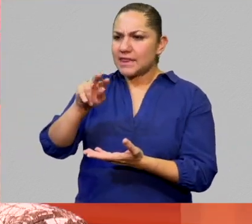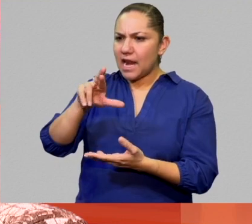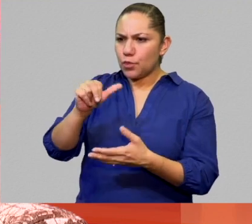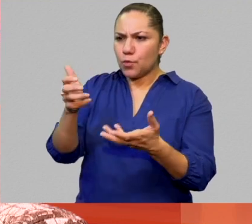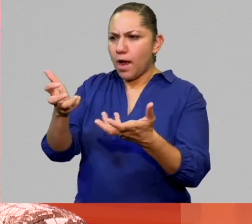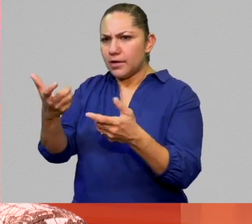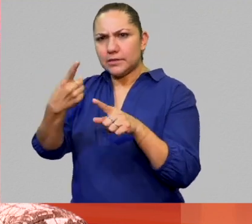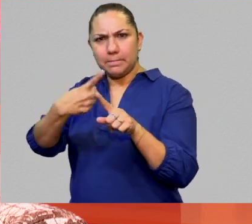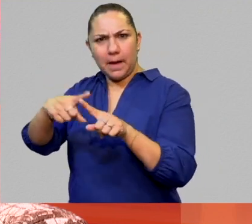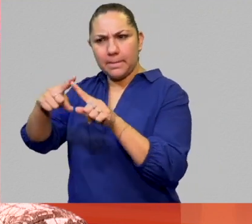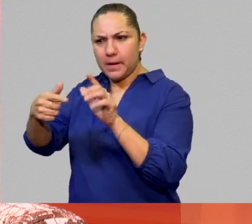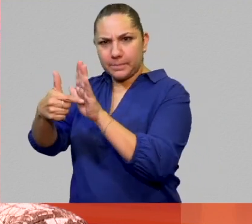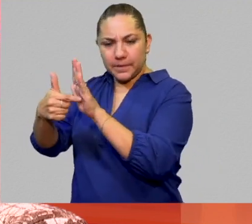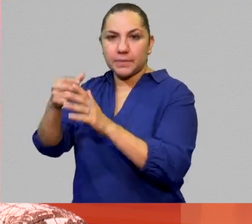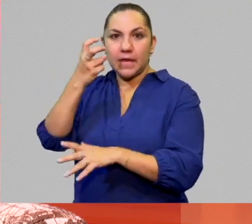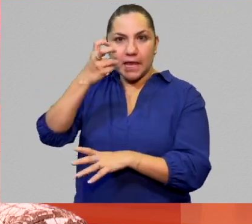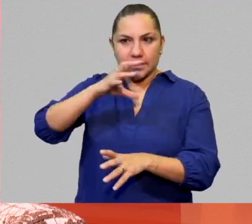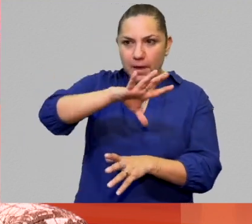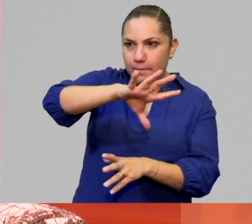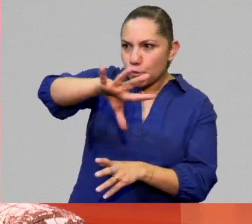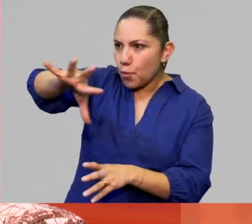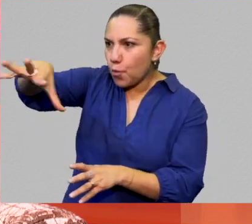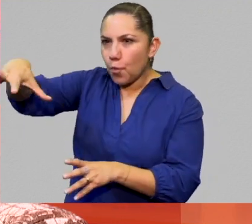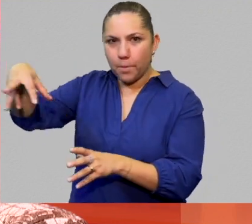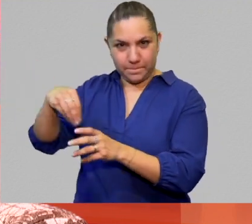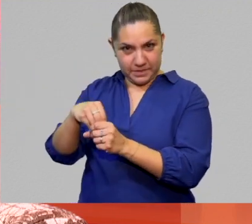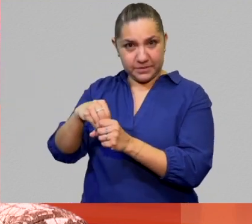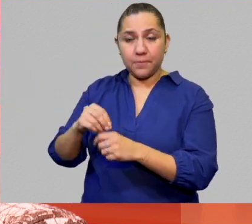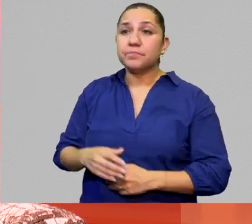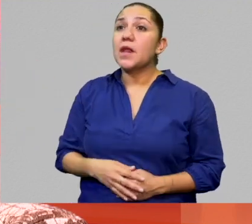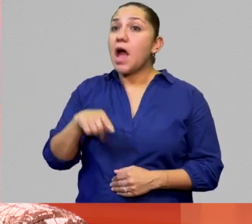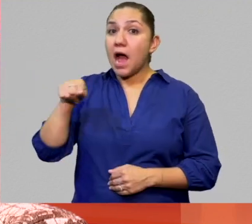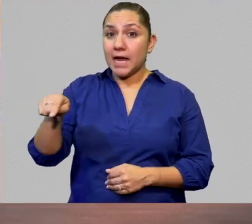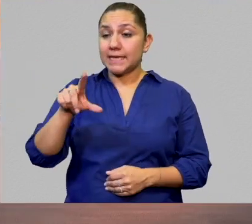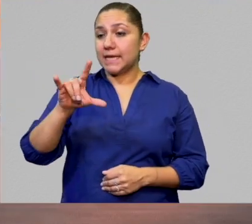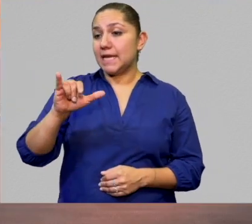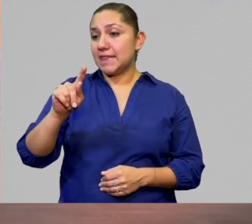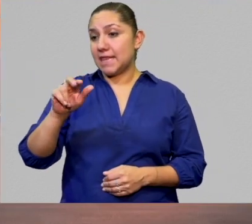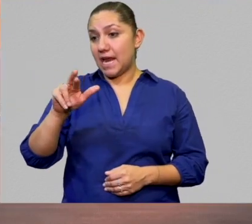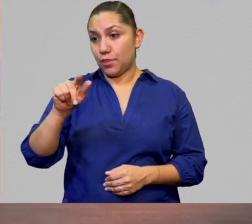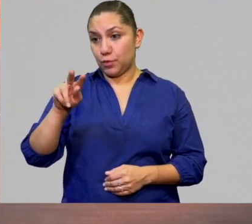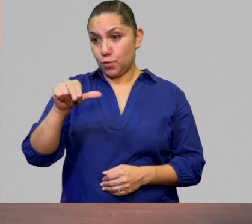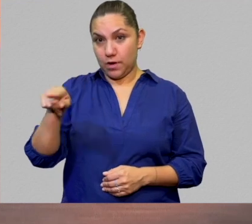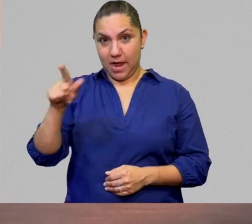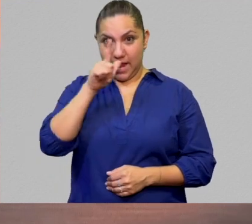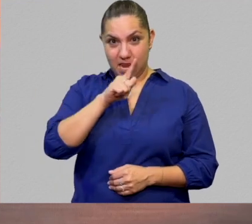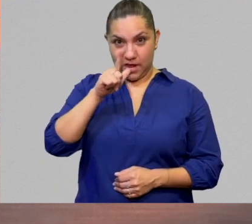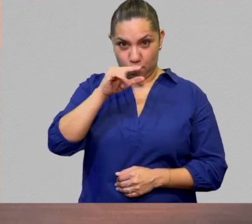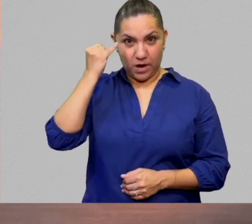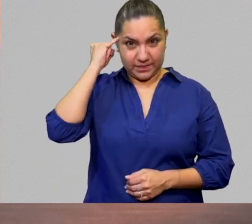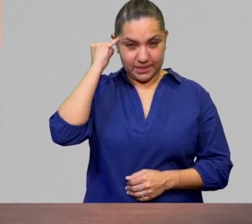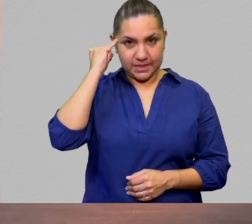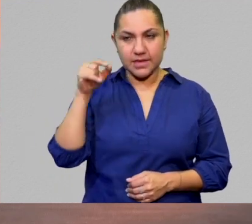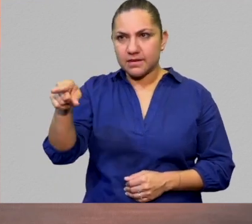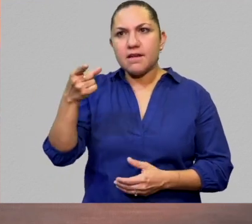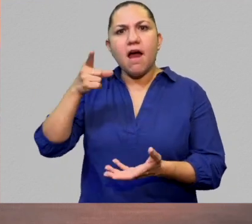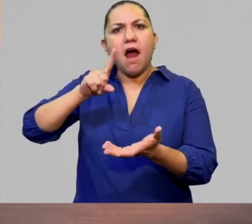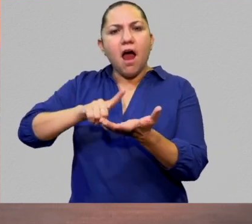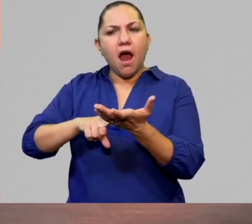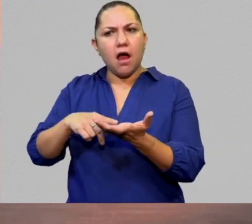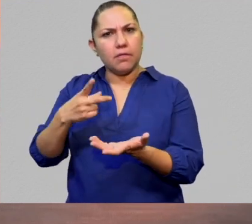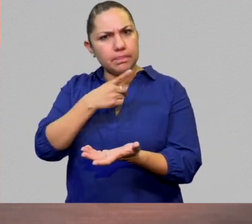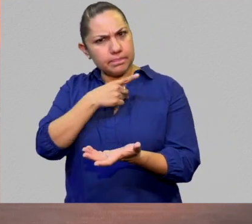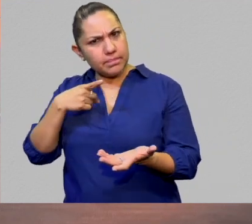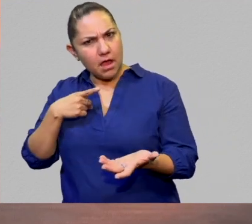formas de hacer literatura. Claro. La literatura en lenguas indígenas no necesariamente se hace